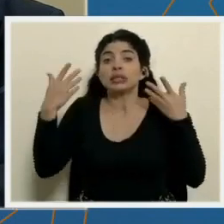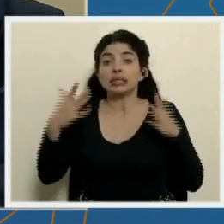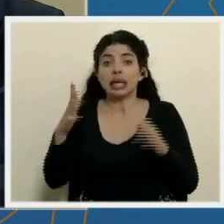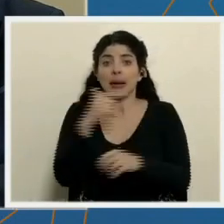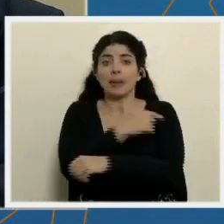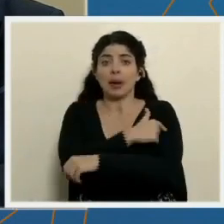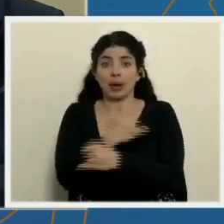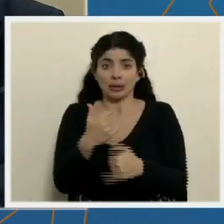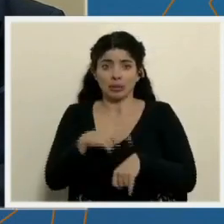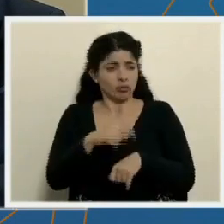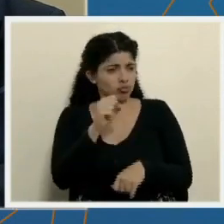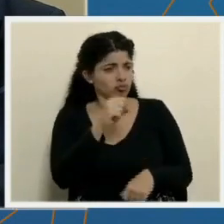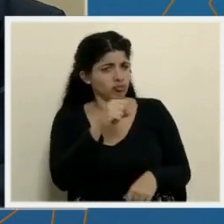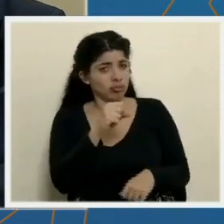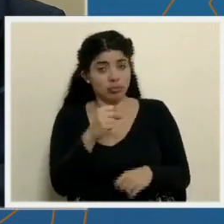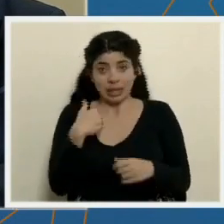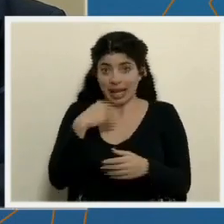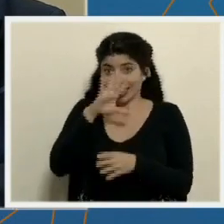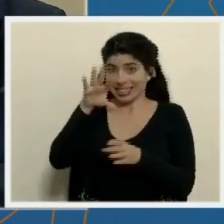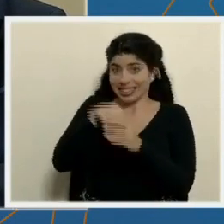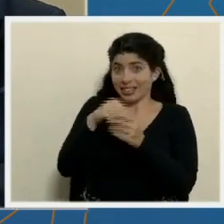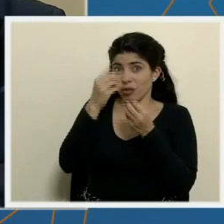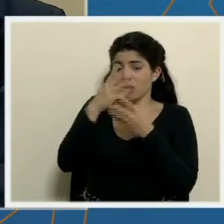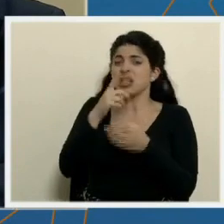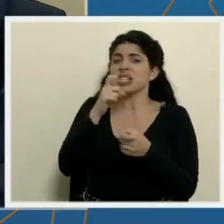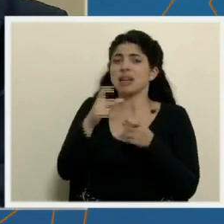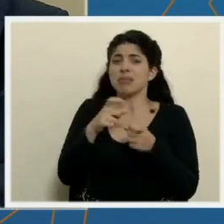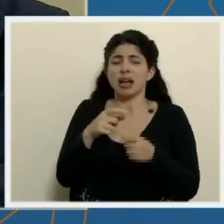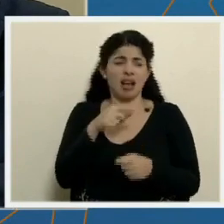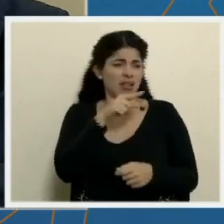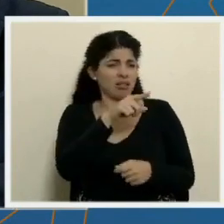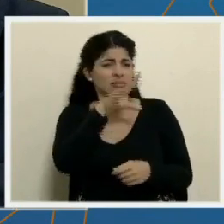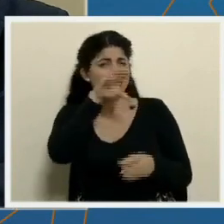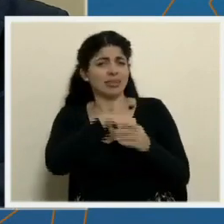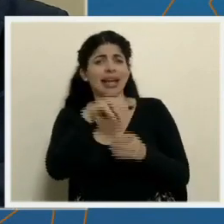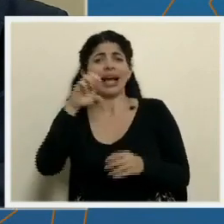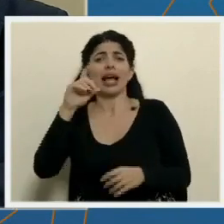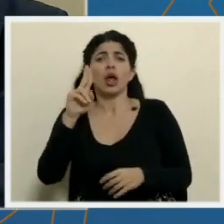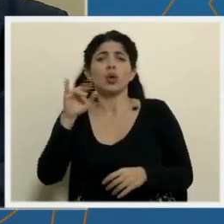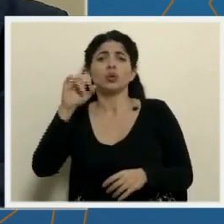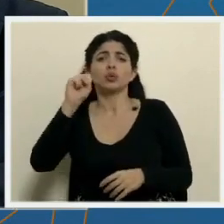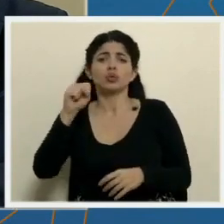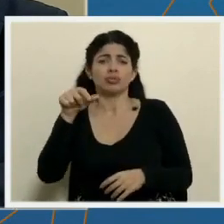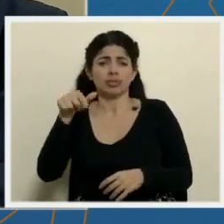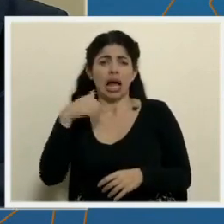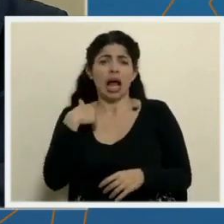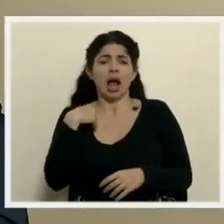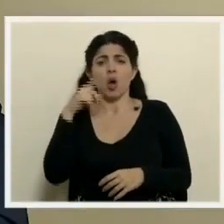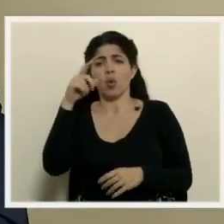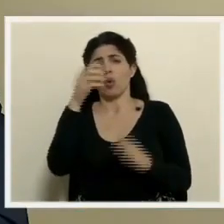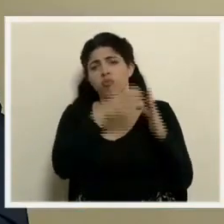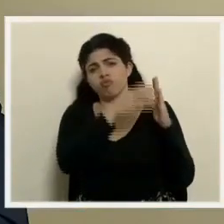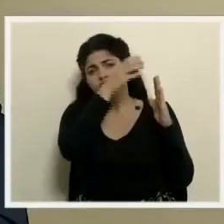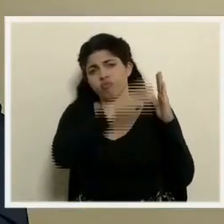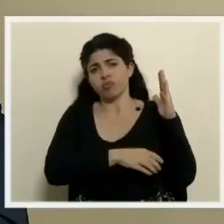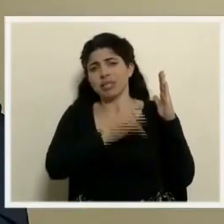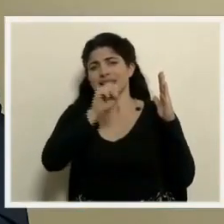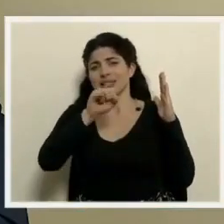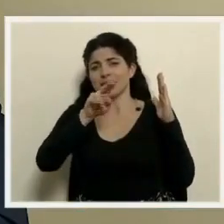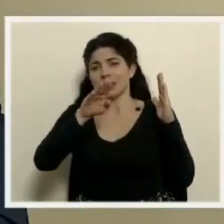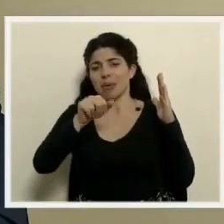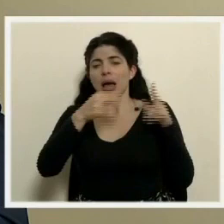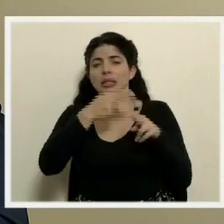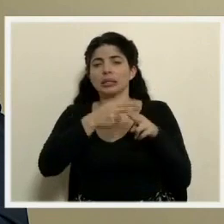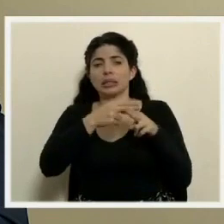en este momento? ¿Está centralizado? ¿Quién lo maneja? Eso está en el EDUS. El EDUS tiene un módulo que se llama el CIVA, que es el